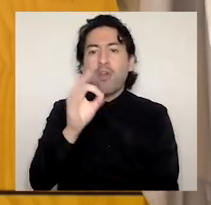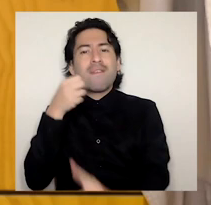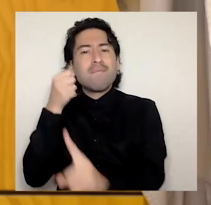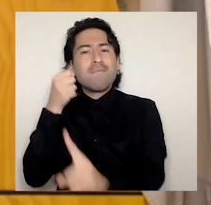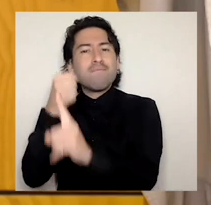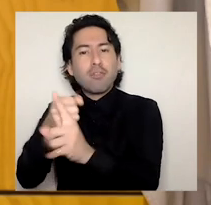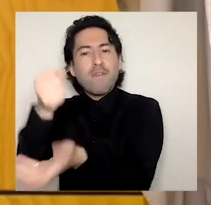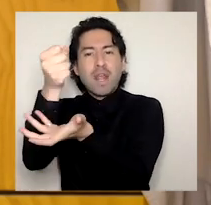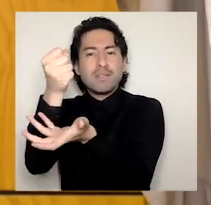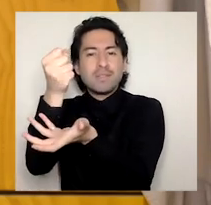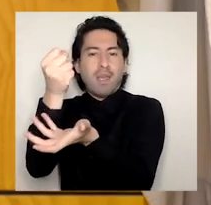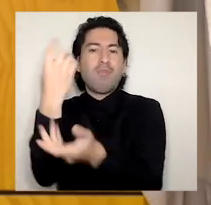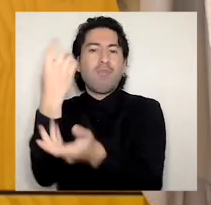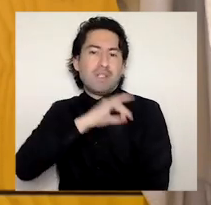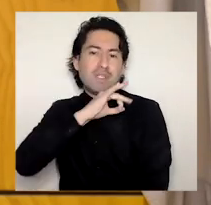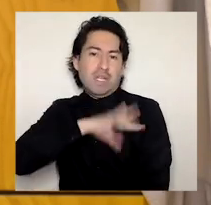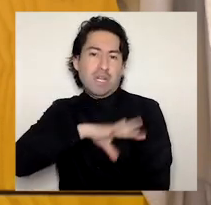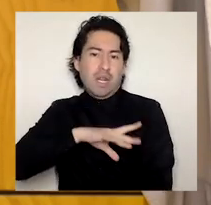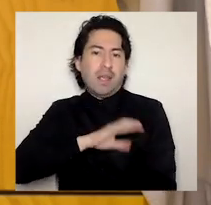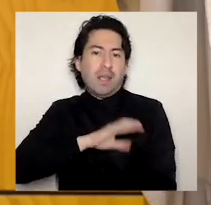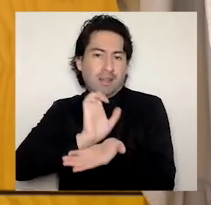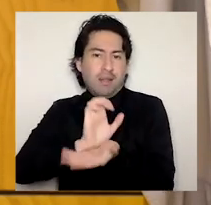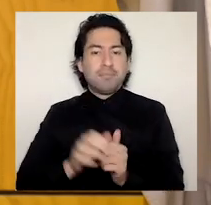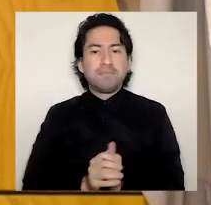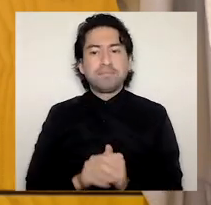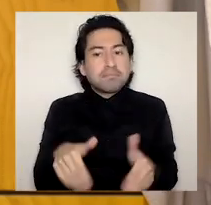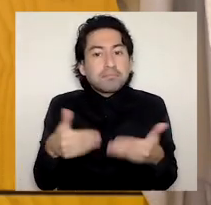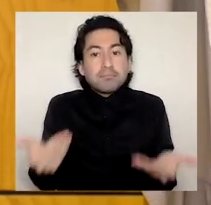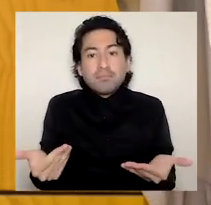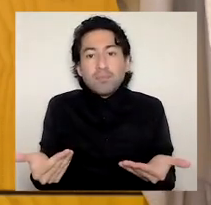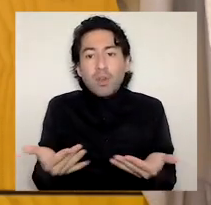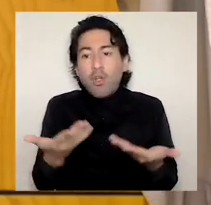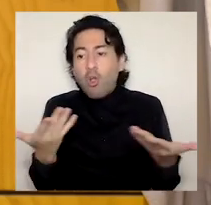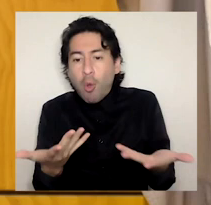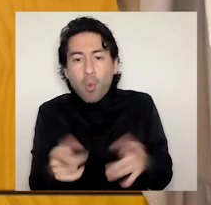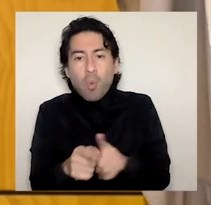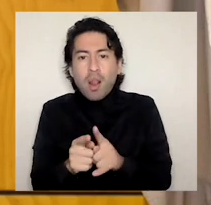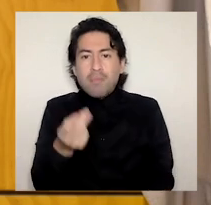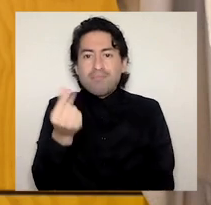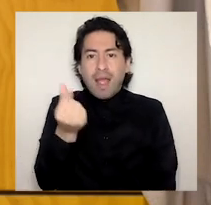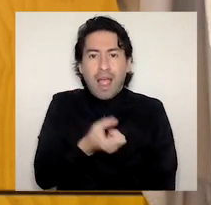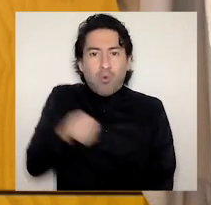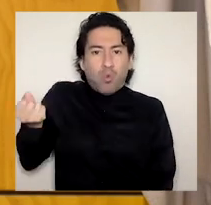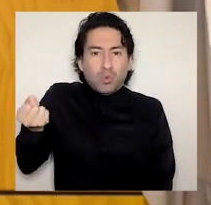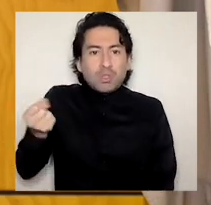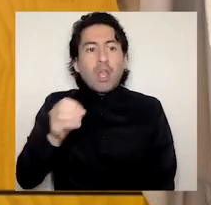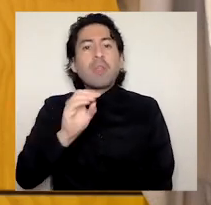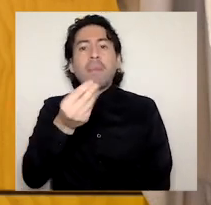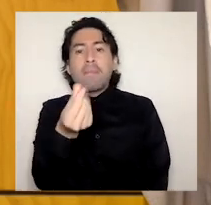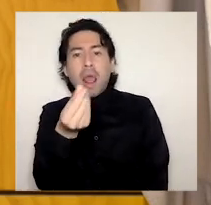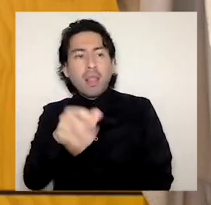lo tanto, las medidas de ajustes presupuestarias y de flujos de caja realizadas apuntaron a la prudencia,